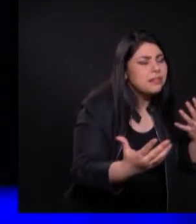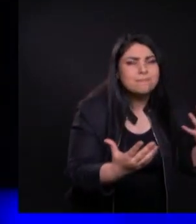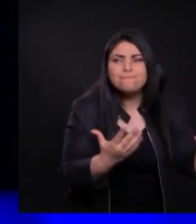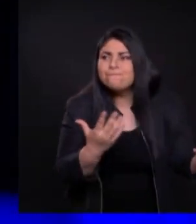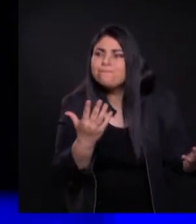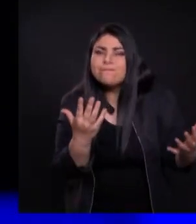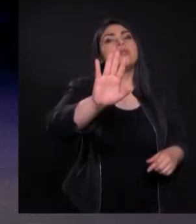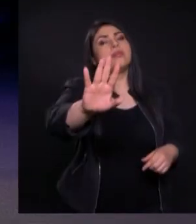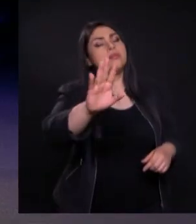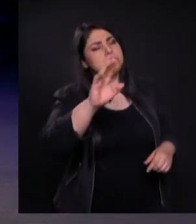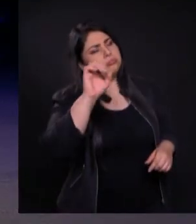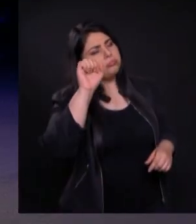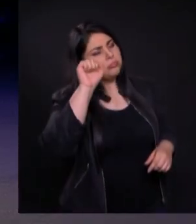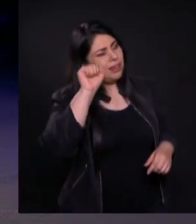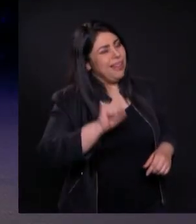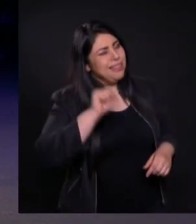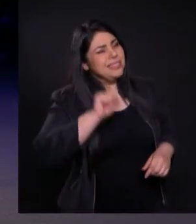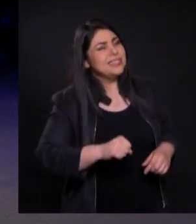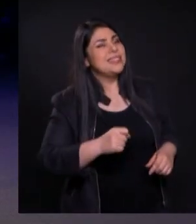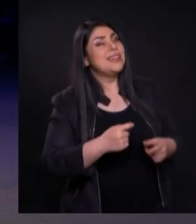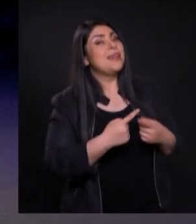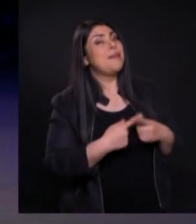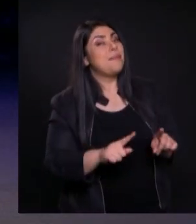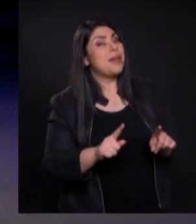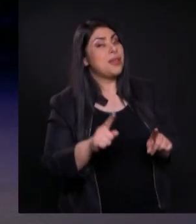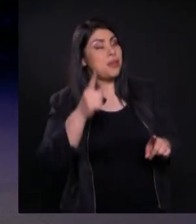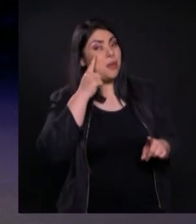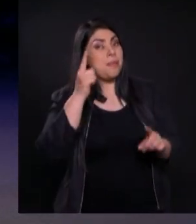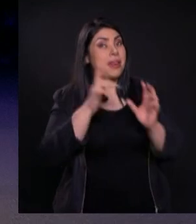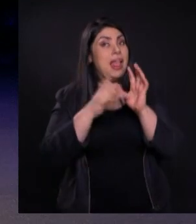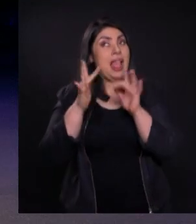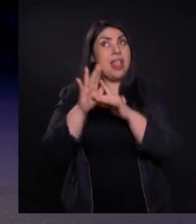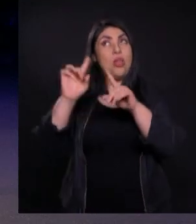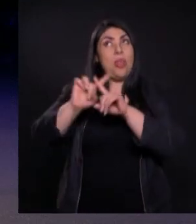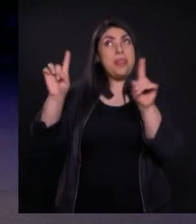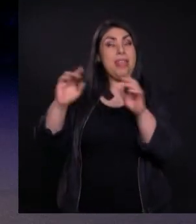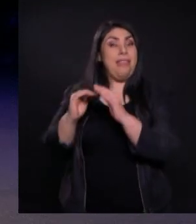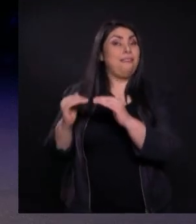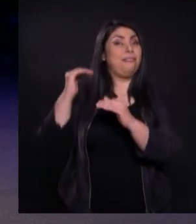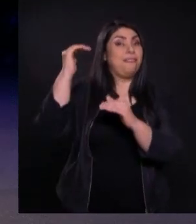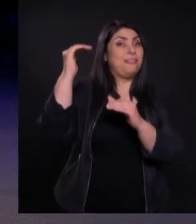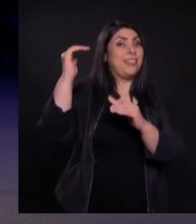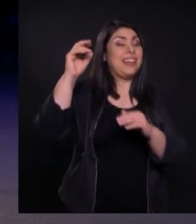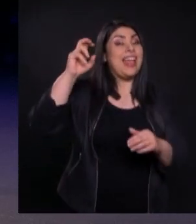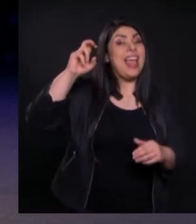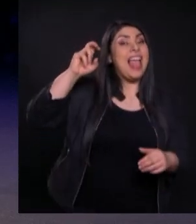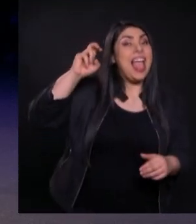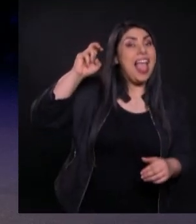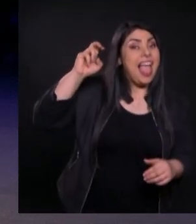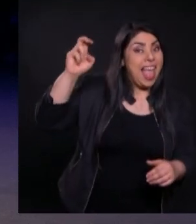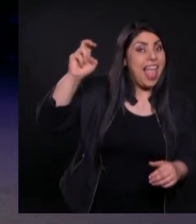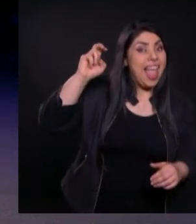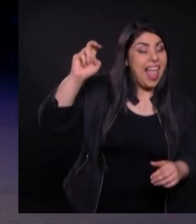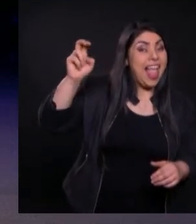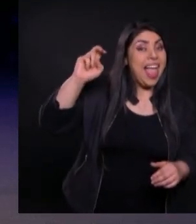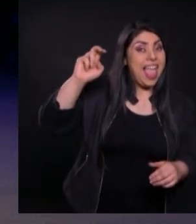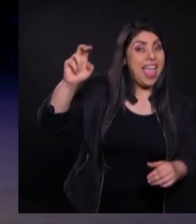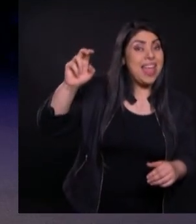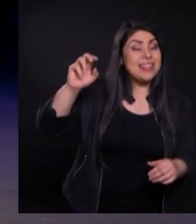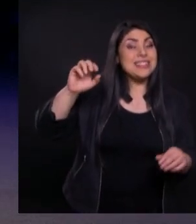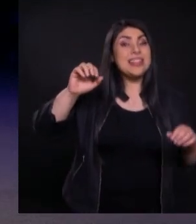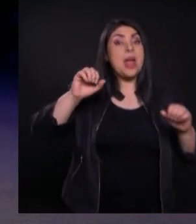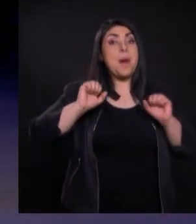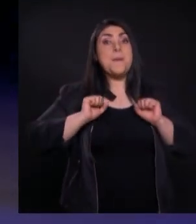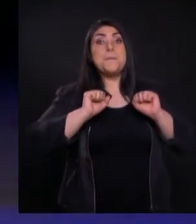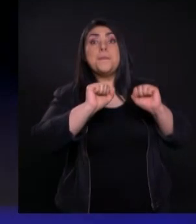uno De nosotros Pero ¿Sabes lo que diferencia Sea a nuestro Señor Jesucristo? Es que Él No sólo murió Por esa causa De amor a nosotros